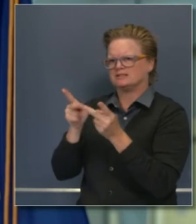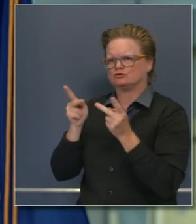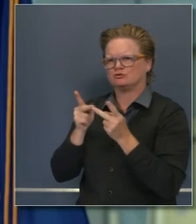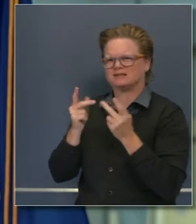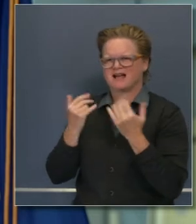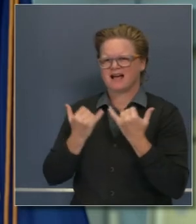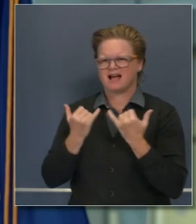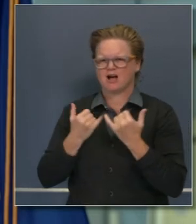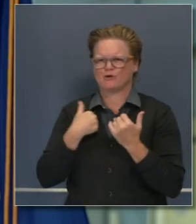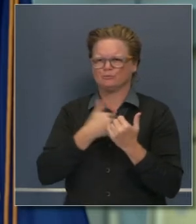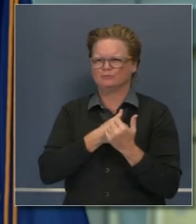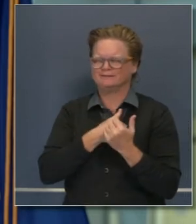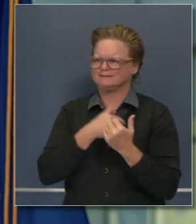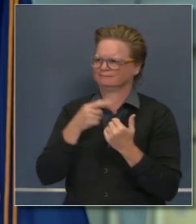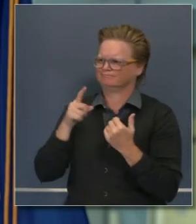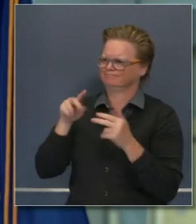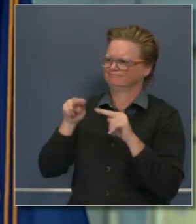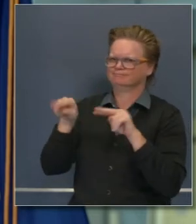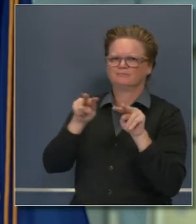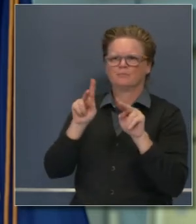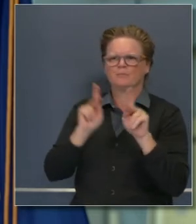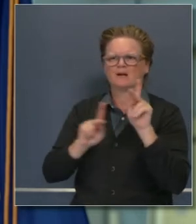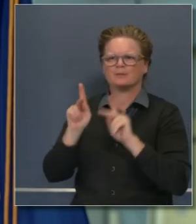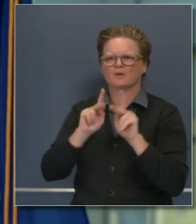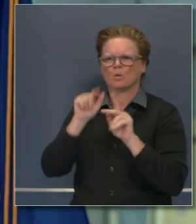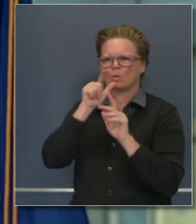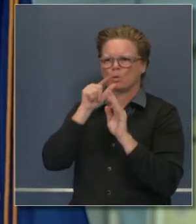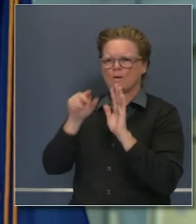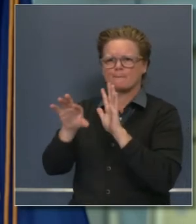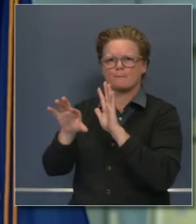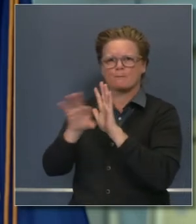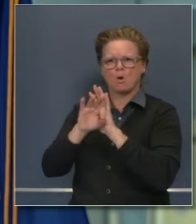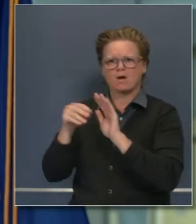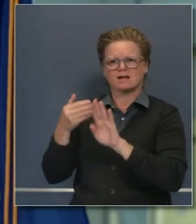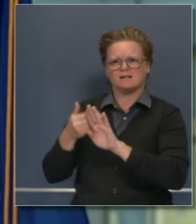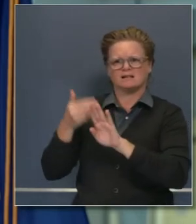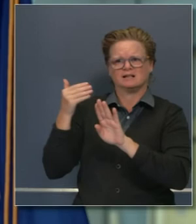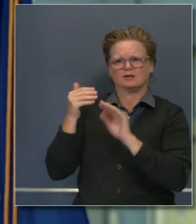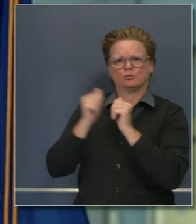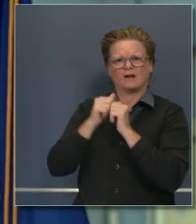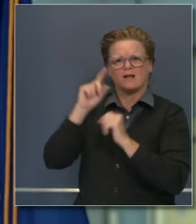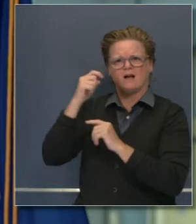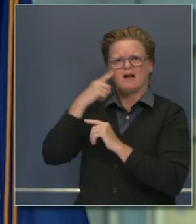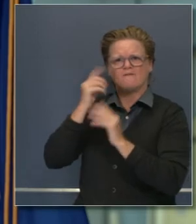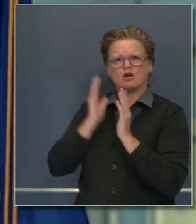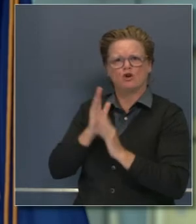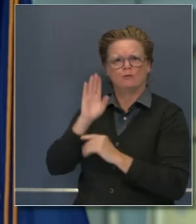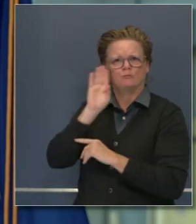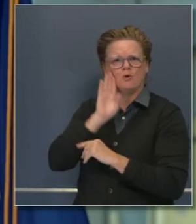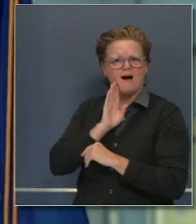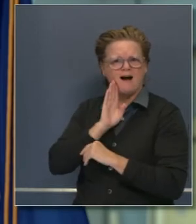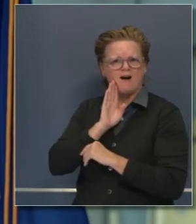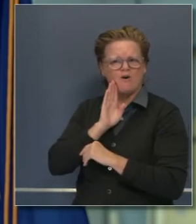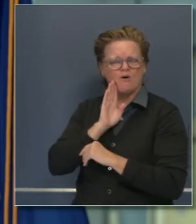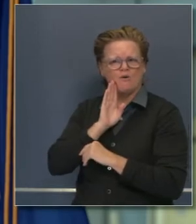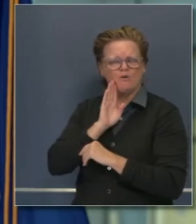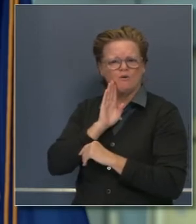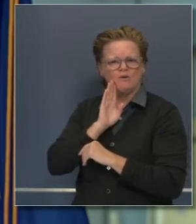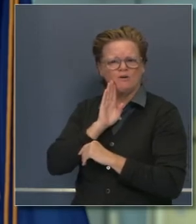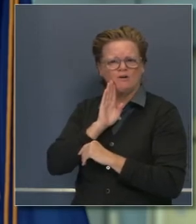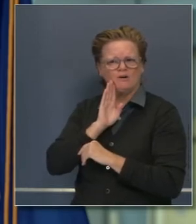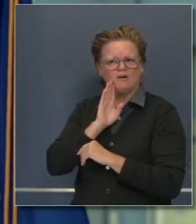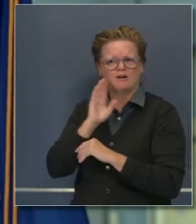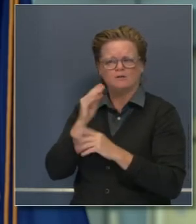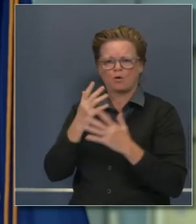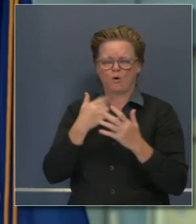titulares que heredé de la administración de Brown. Y claro,